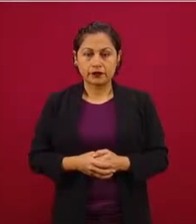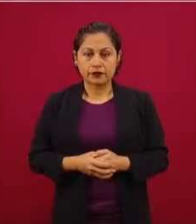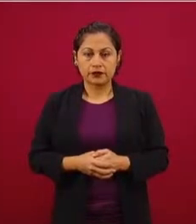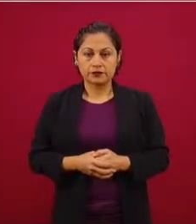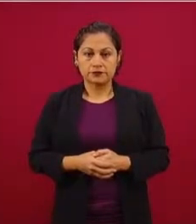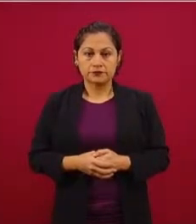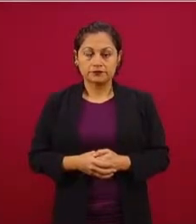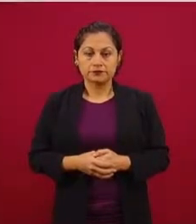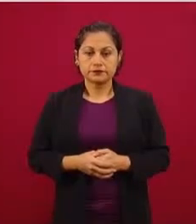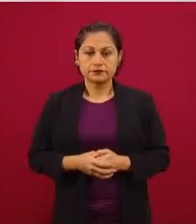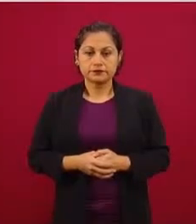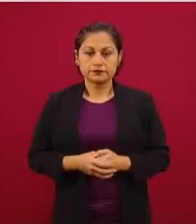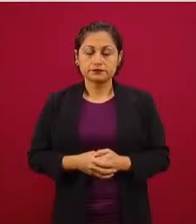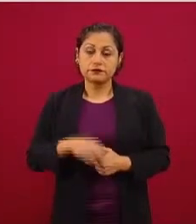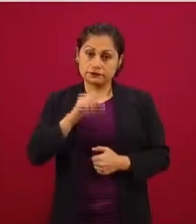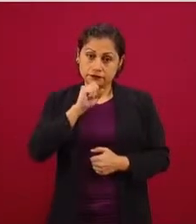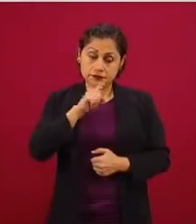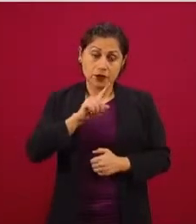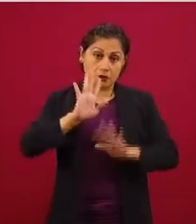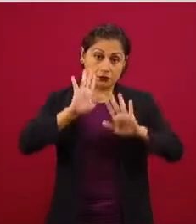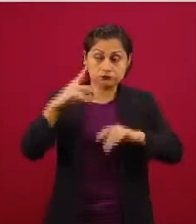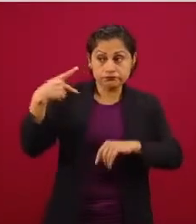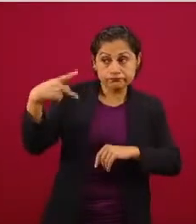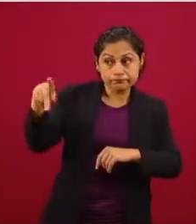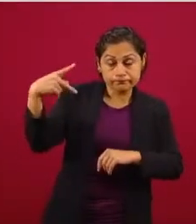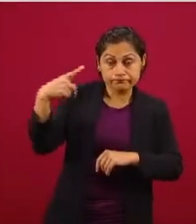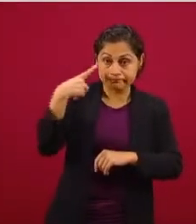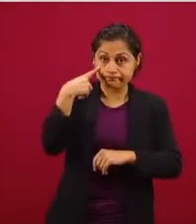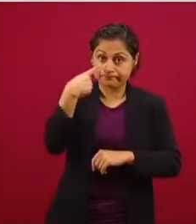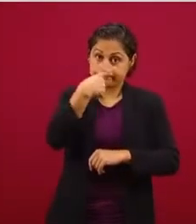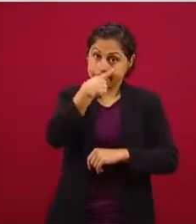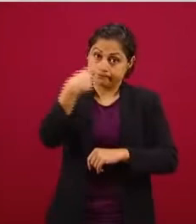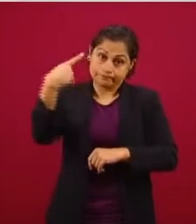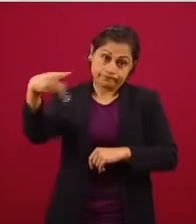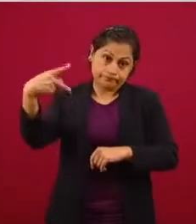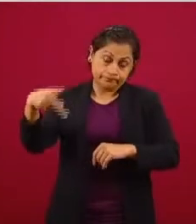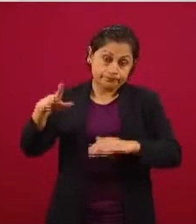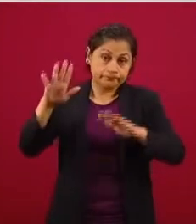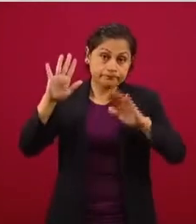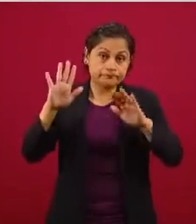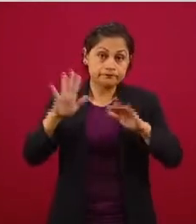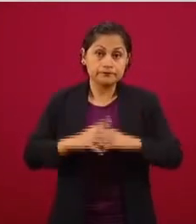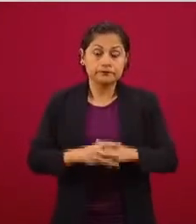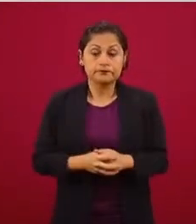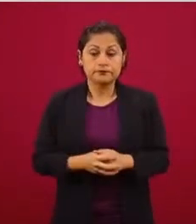un asunto voluntario, sigan